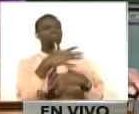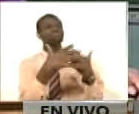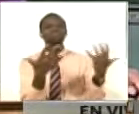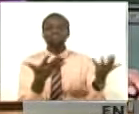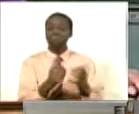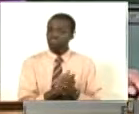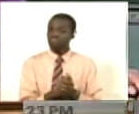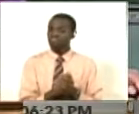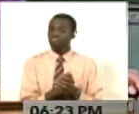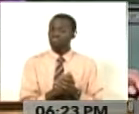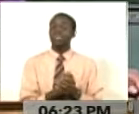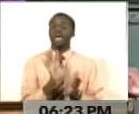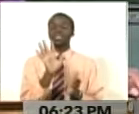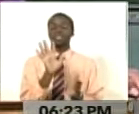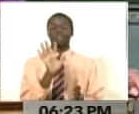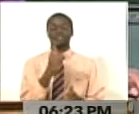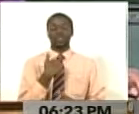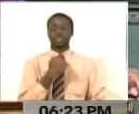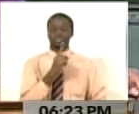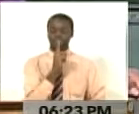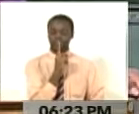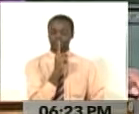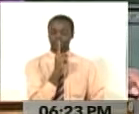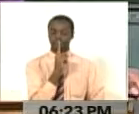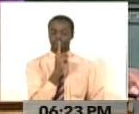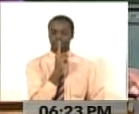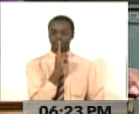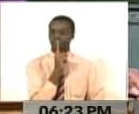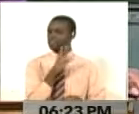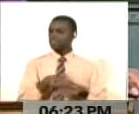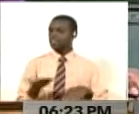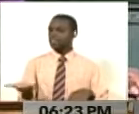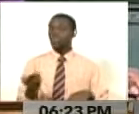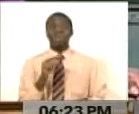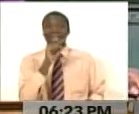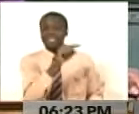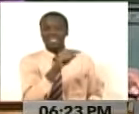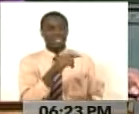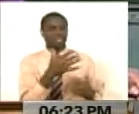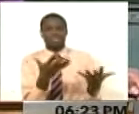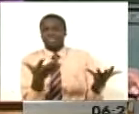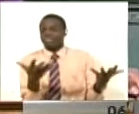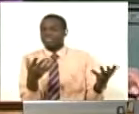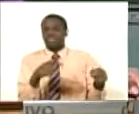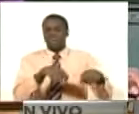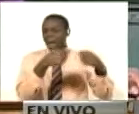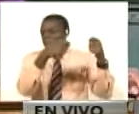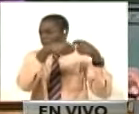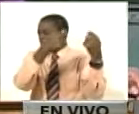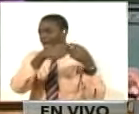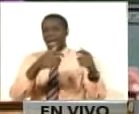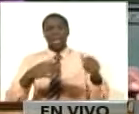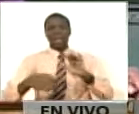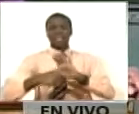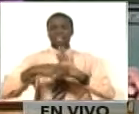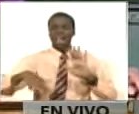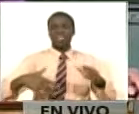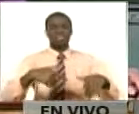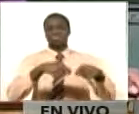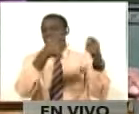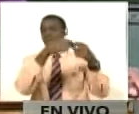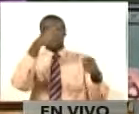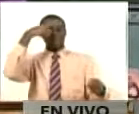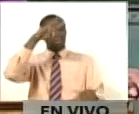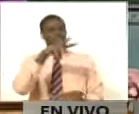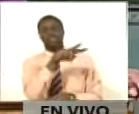Y hago silencio porque es realmente de tal tamaño la violación masiva a los derechos humanos para este hermano